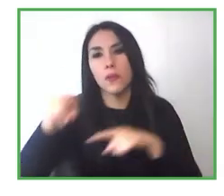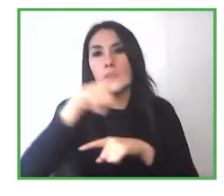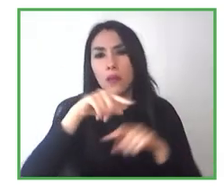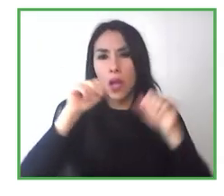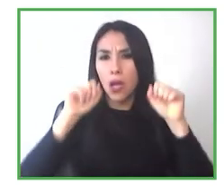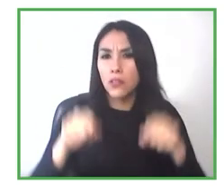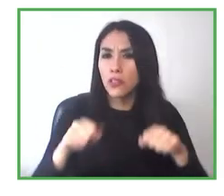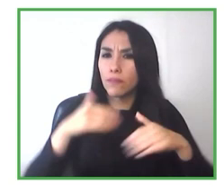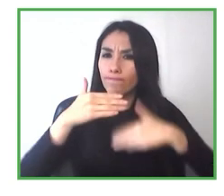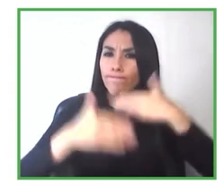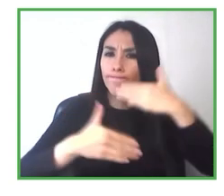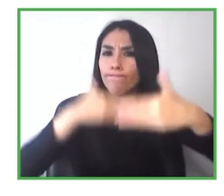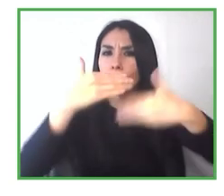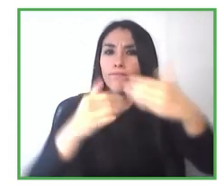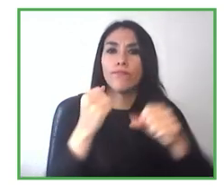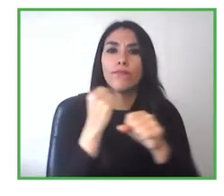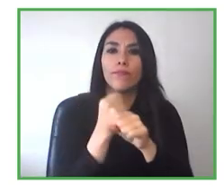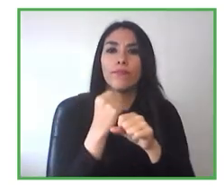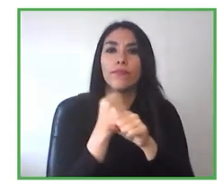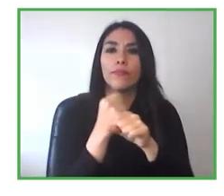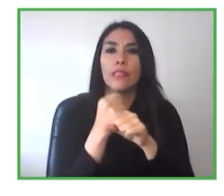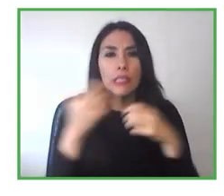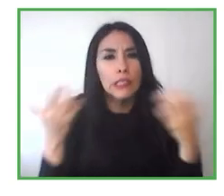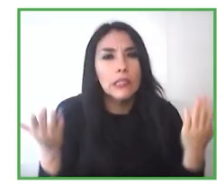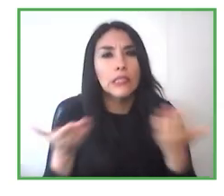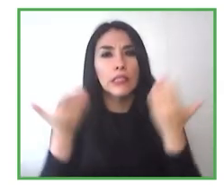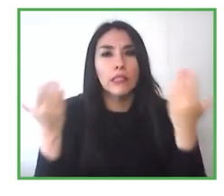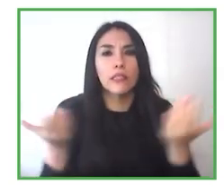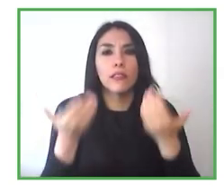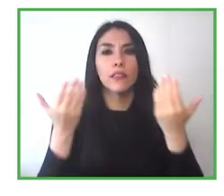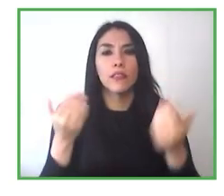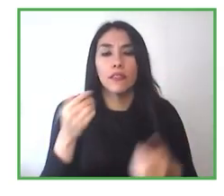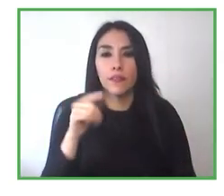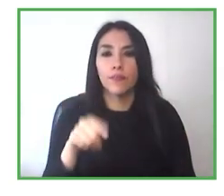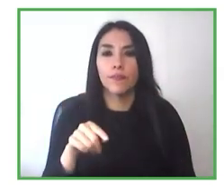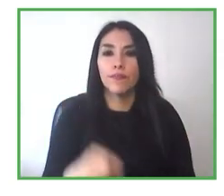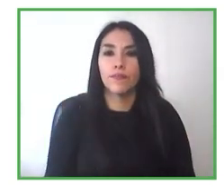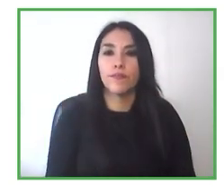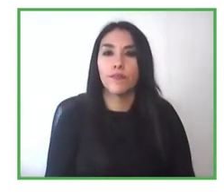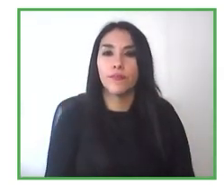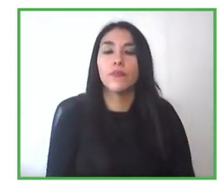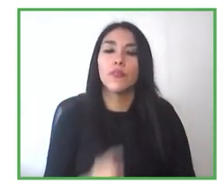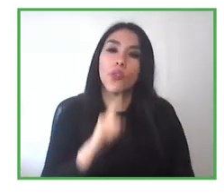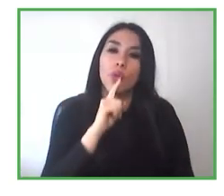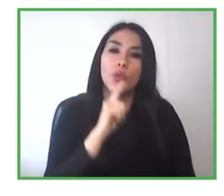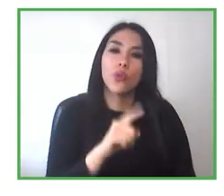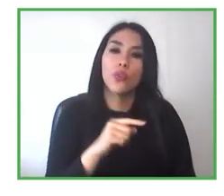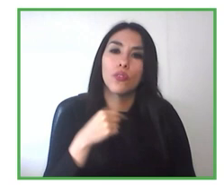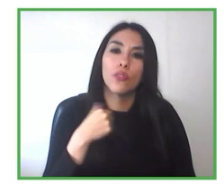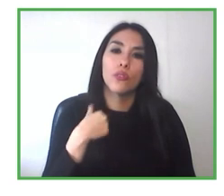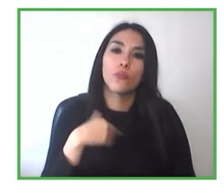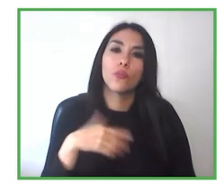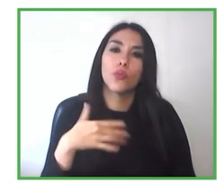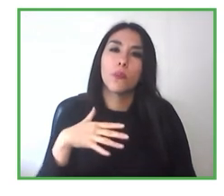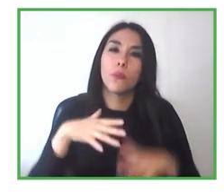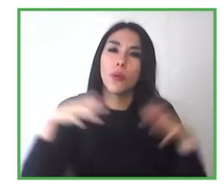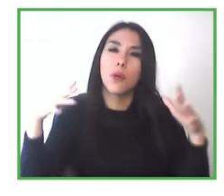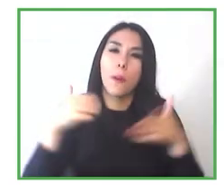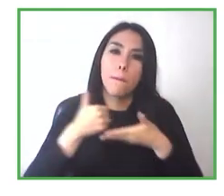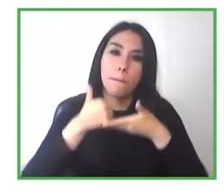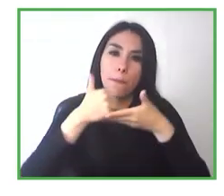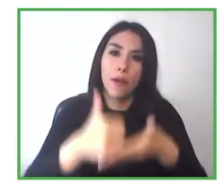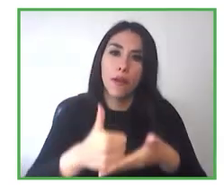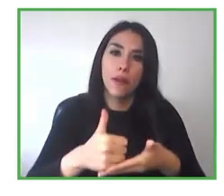se requiere, creo que, no estaríamos hablando quizás de este tema, entonces, esto es una mirada, es una tarea de todos,